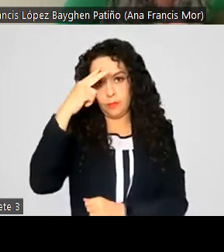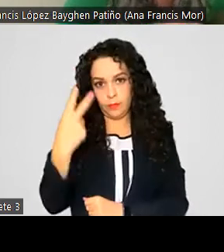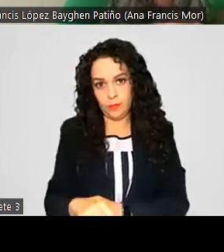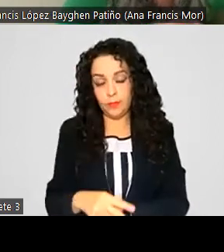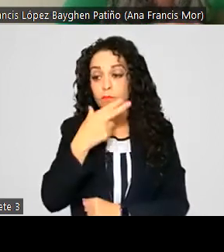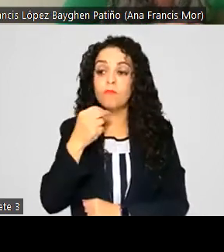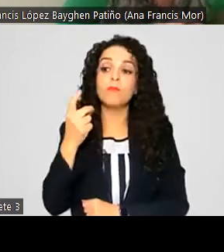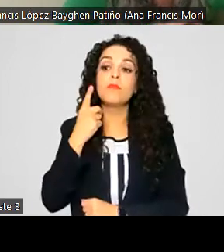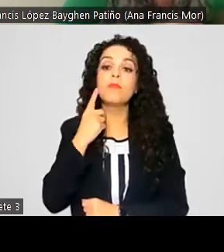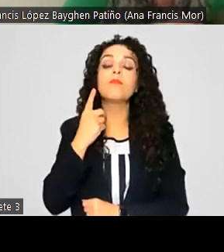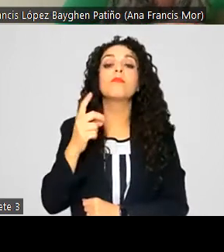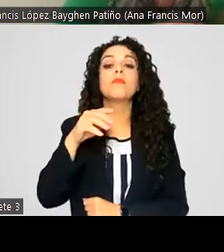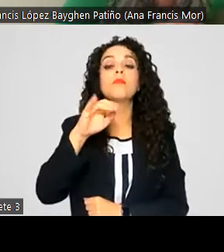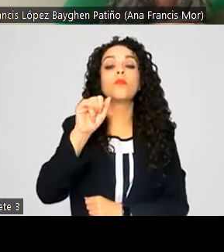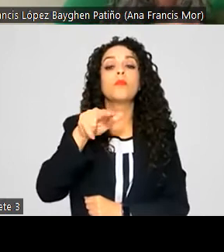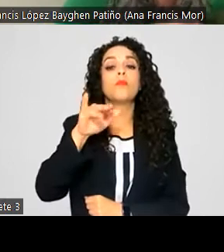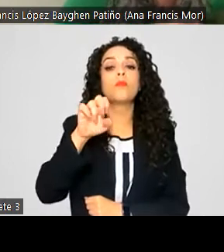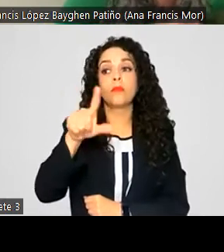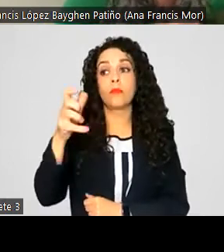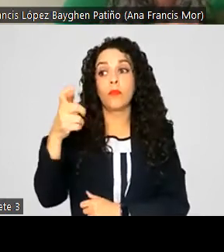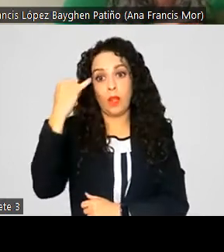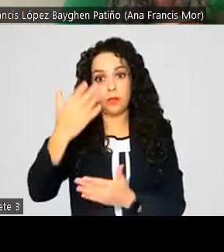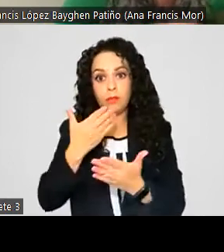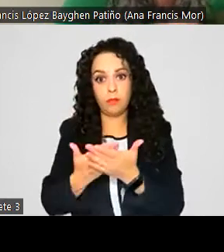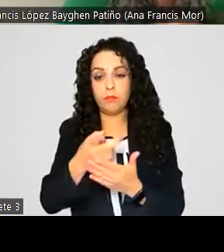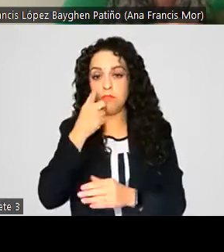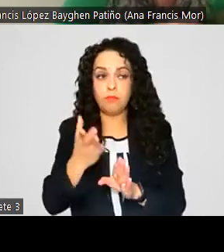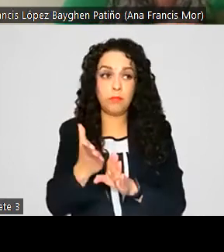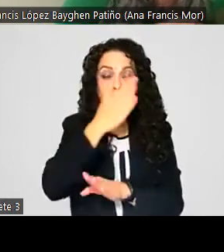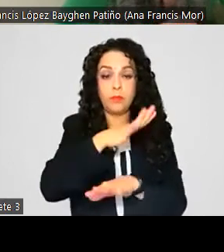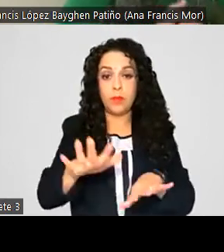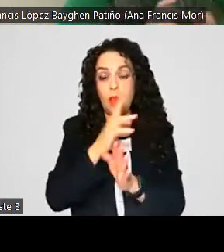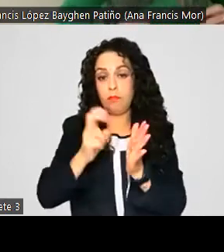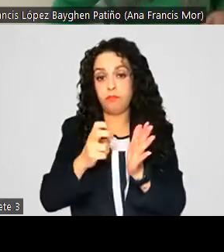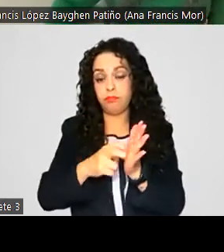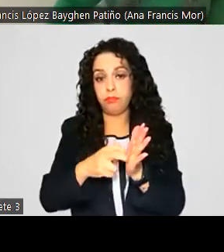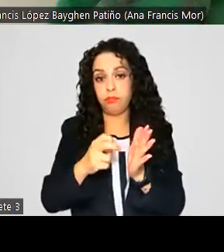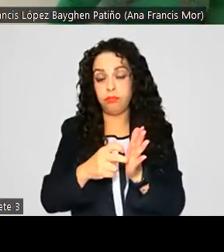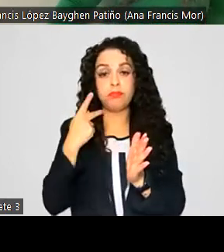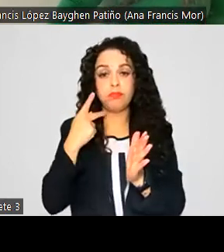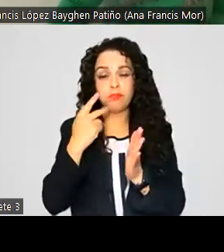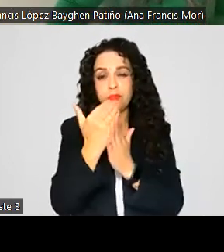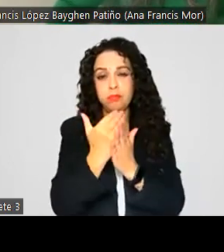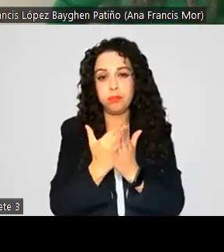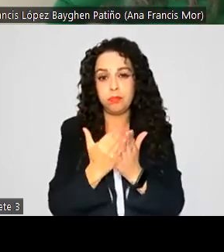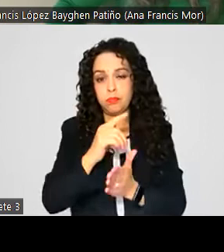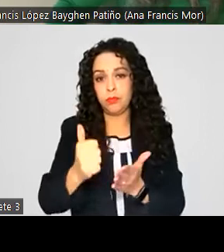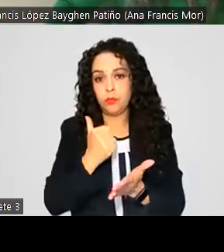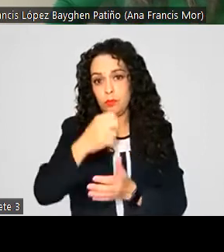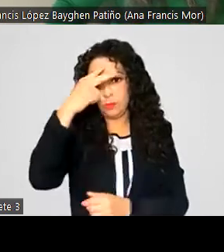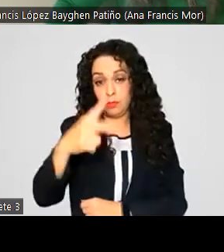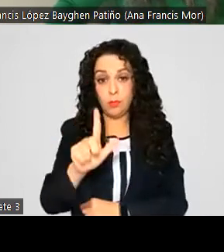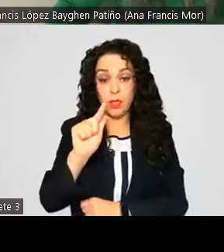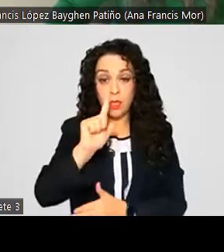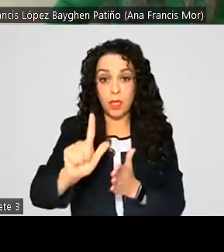Zamorano Esparza, proponente de la iniciativa, señala que desde la reforma política de la Ciudad de México, 70 leyes vigentes continúan haciendo